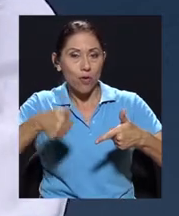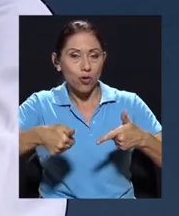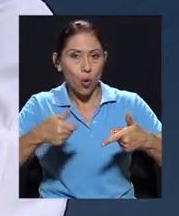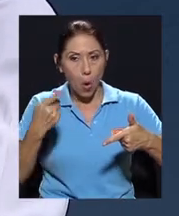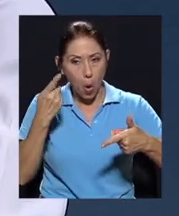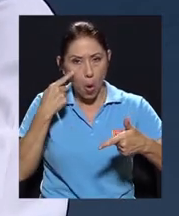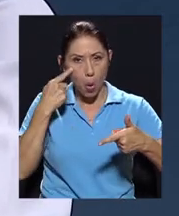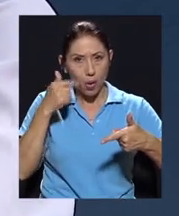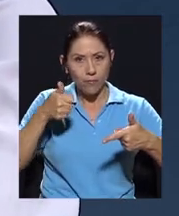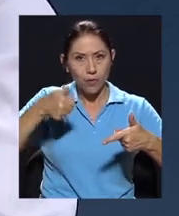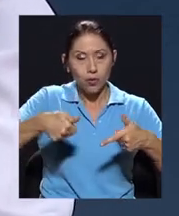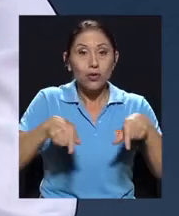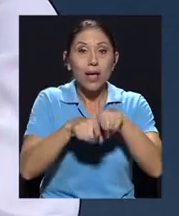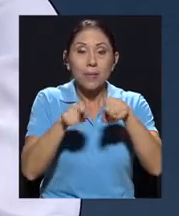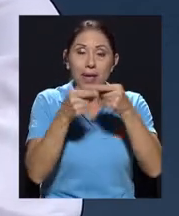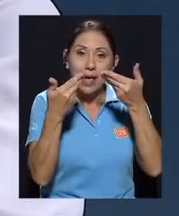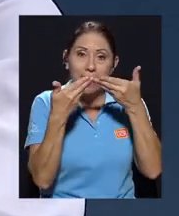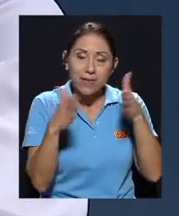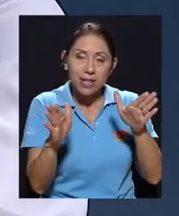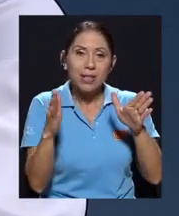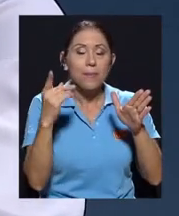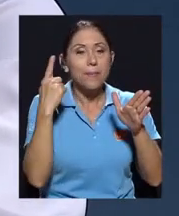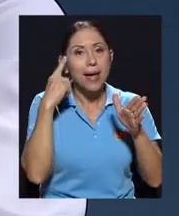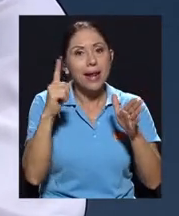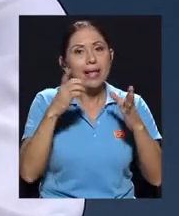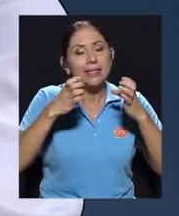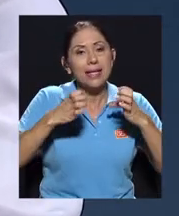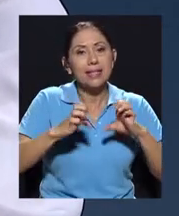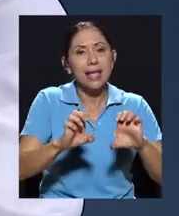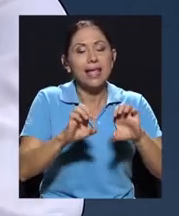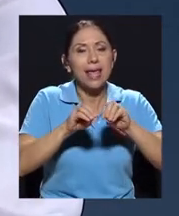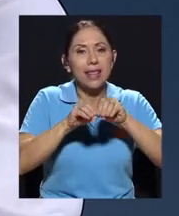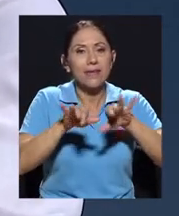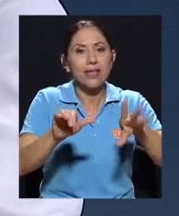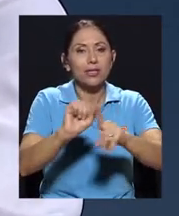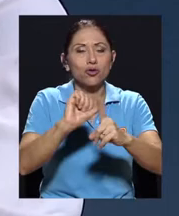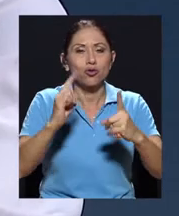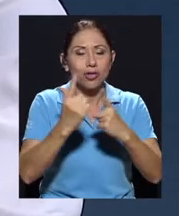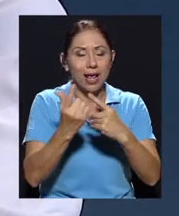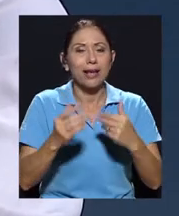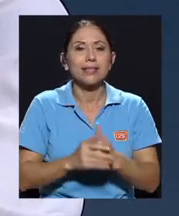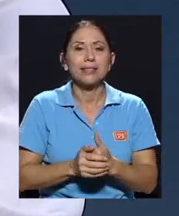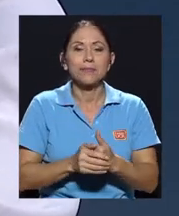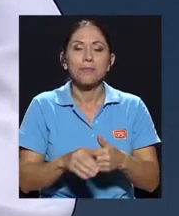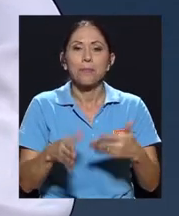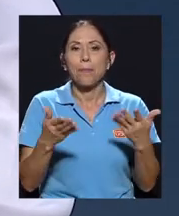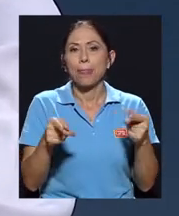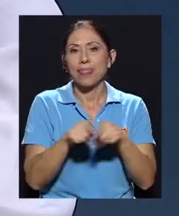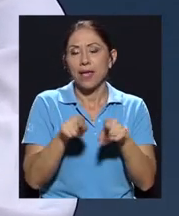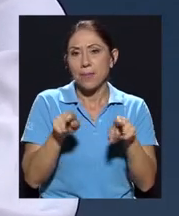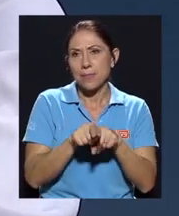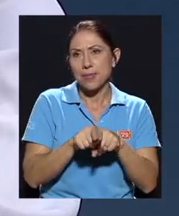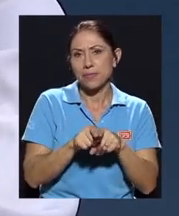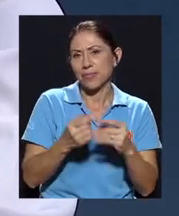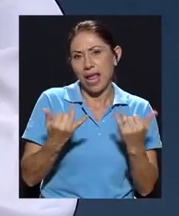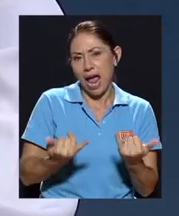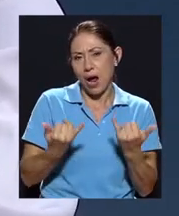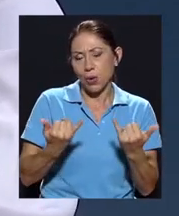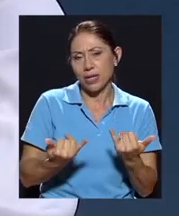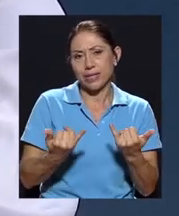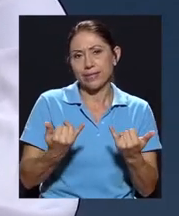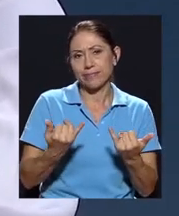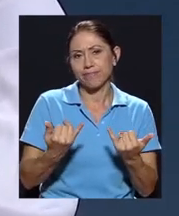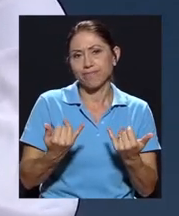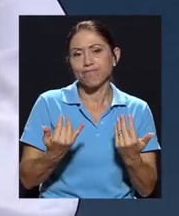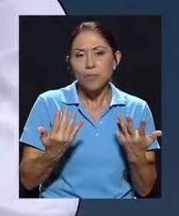materia de difusión de estrategia de redes sociales. Hemos contado también, lo que pasa es que ahorita sí por un tema de